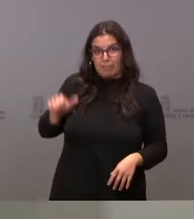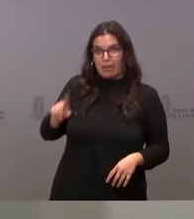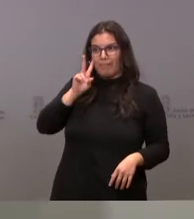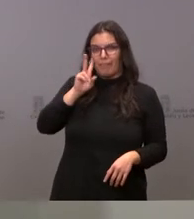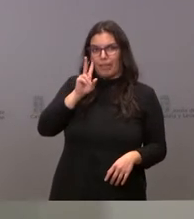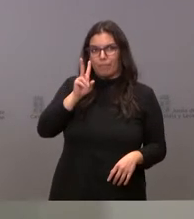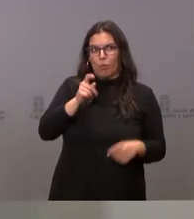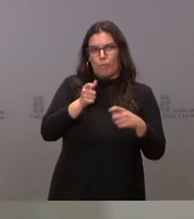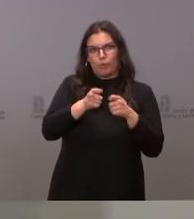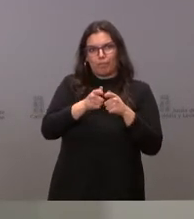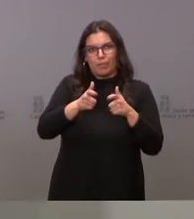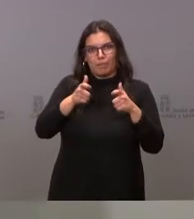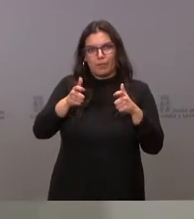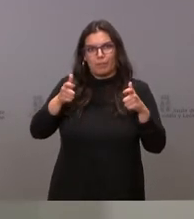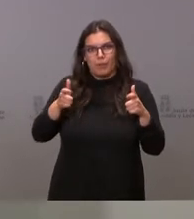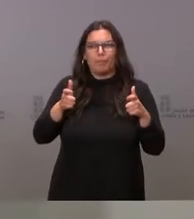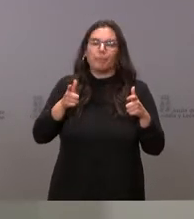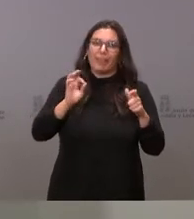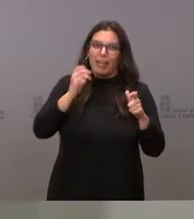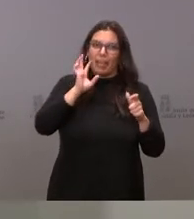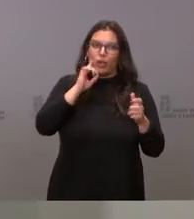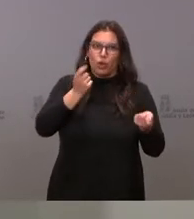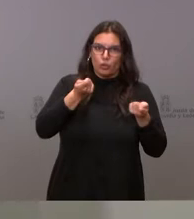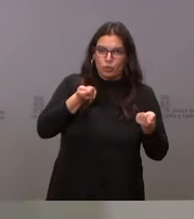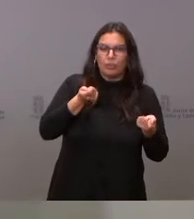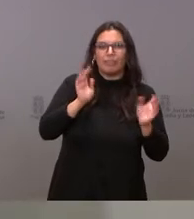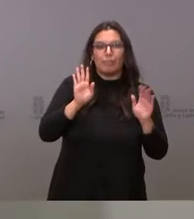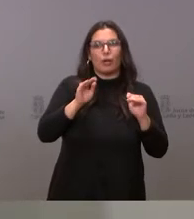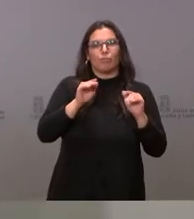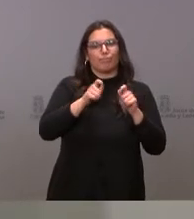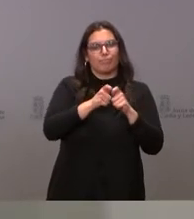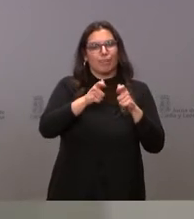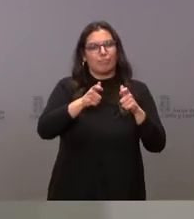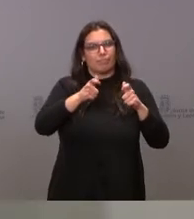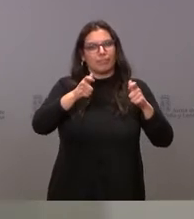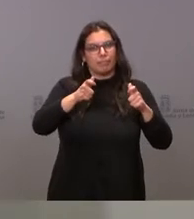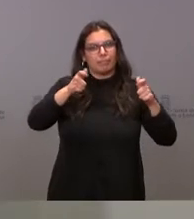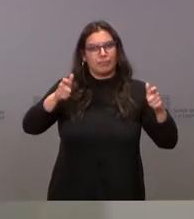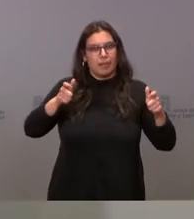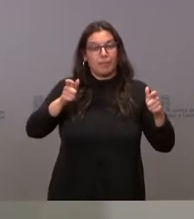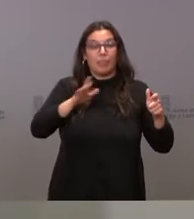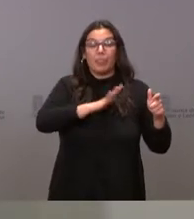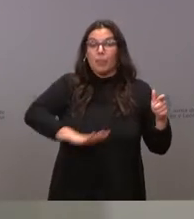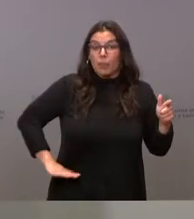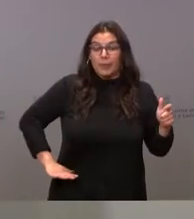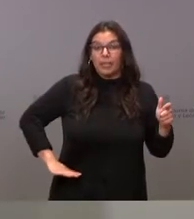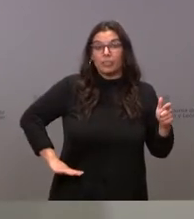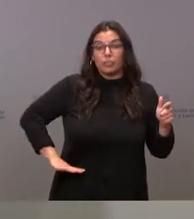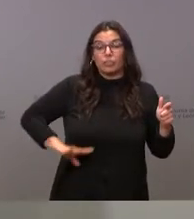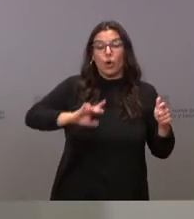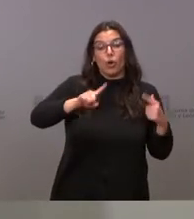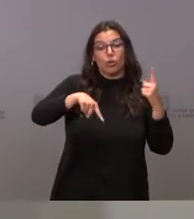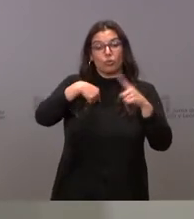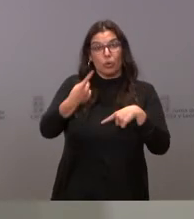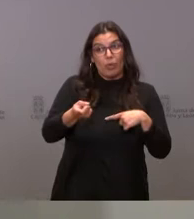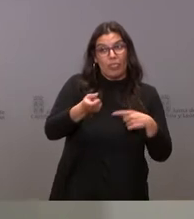viendo un incremento mantenido y constante de la incidencia sin repercusión en este momento importante